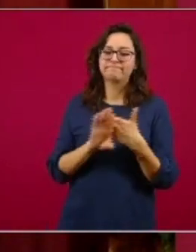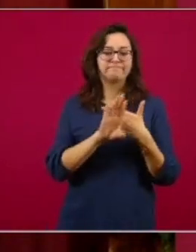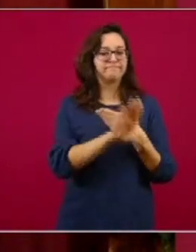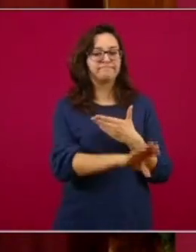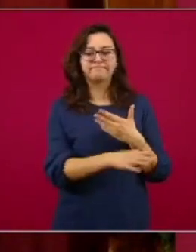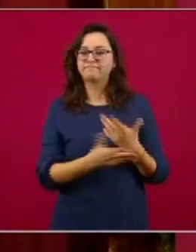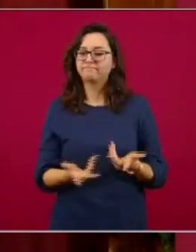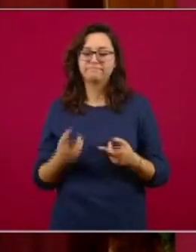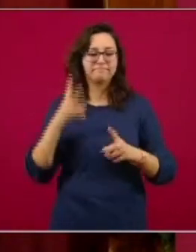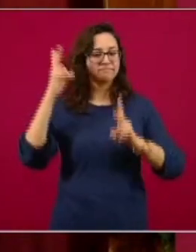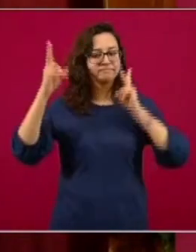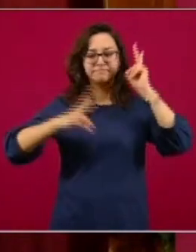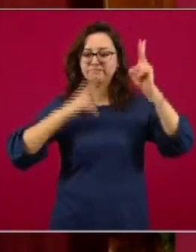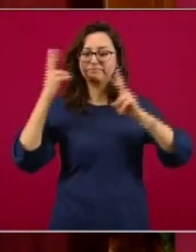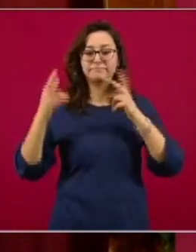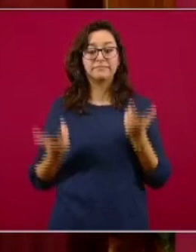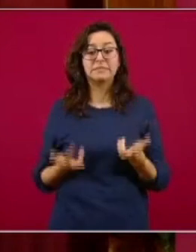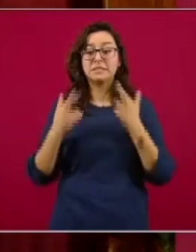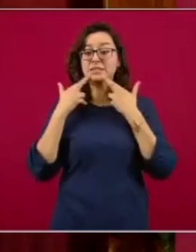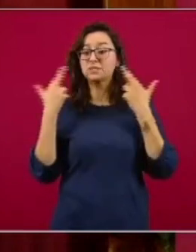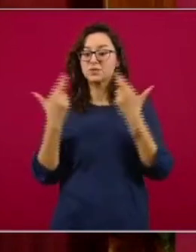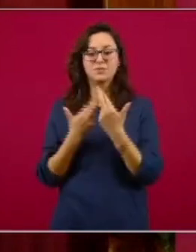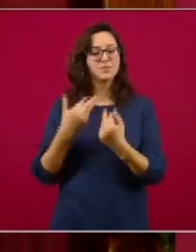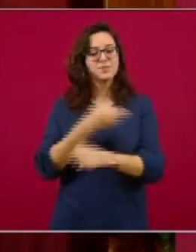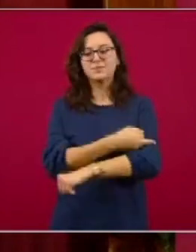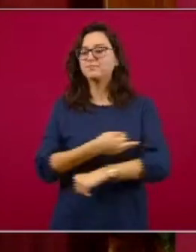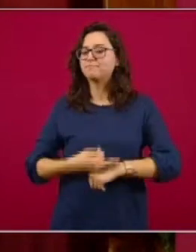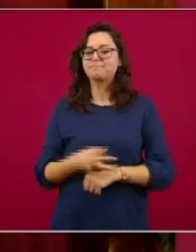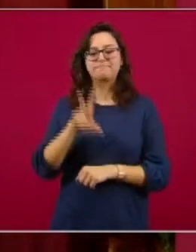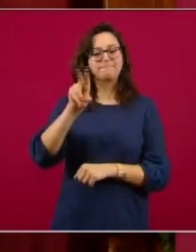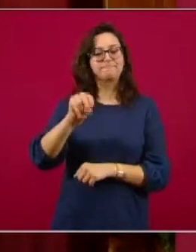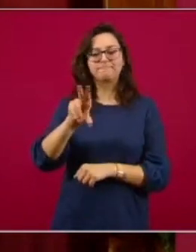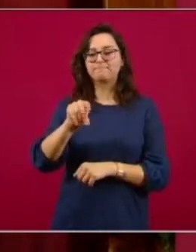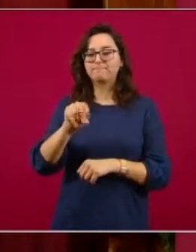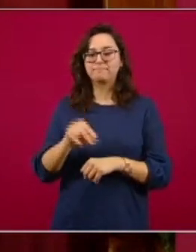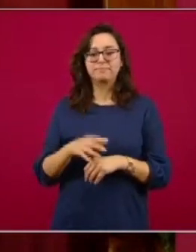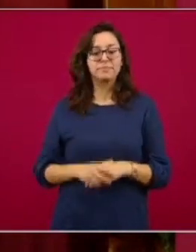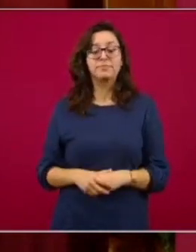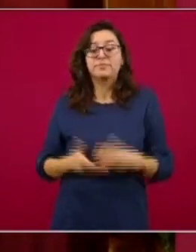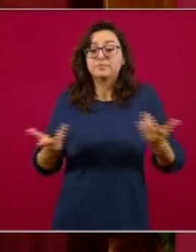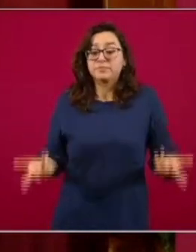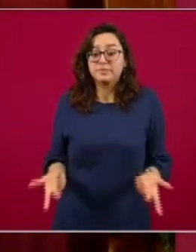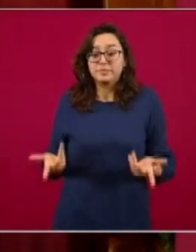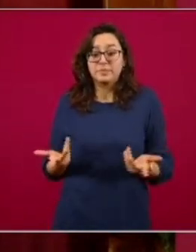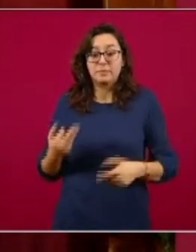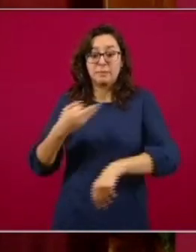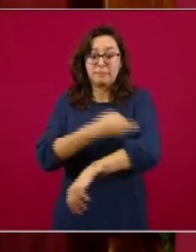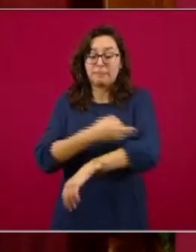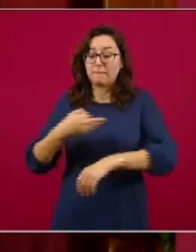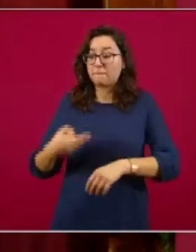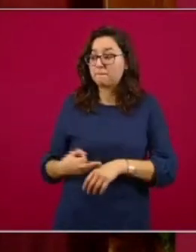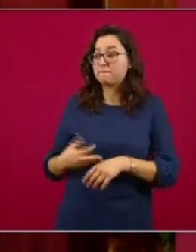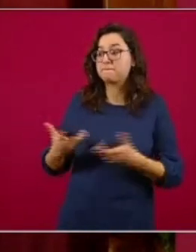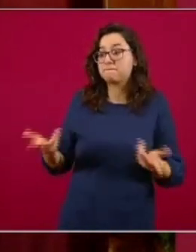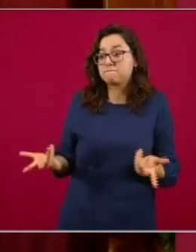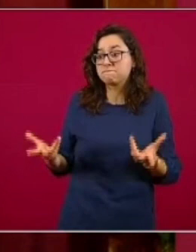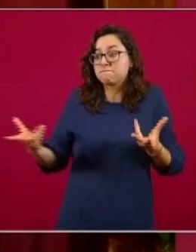visitas, reuniones familiares. Aún con la familia extendida puede haber contagio.